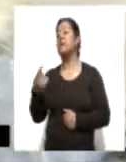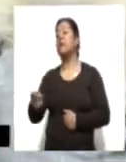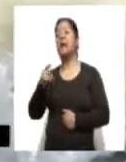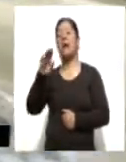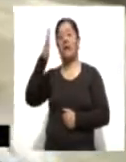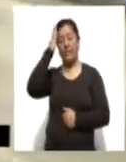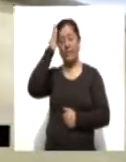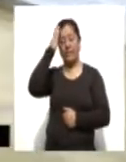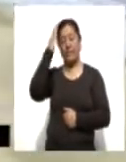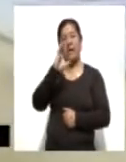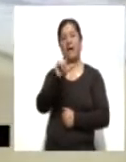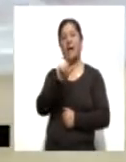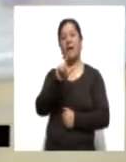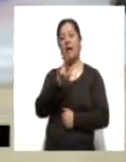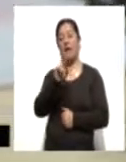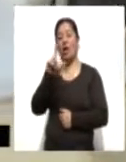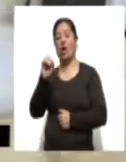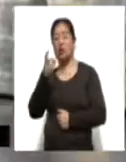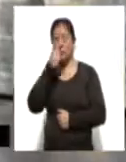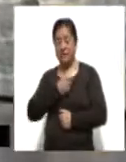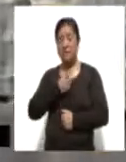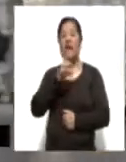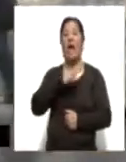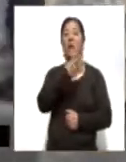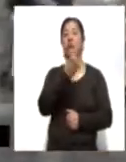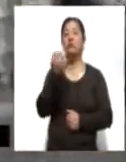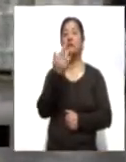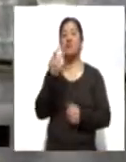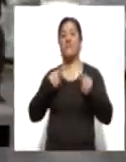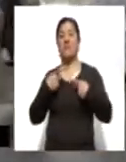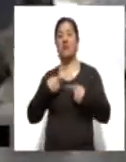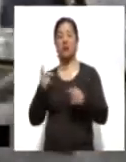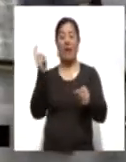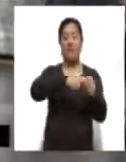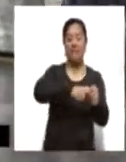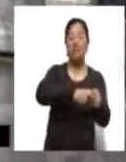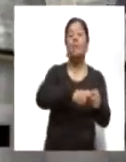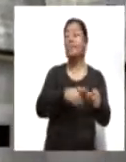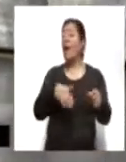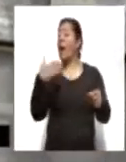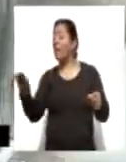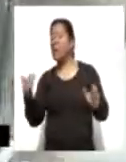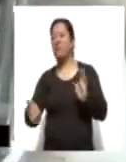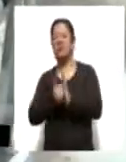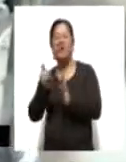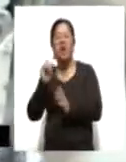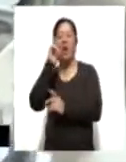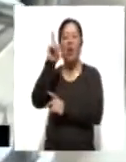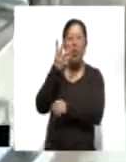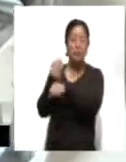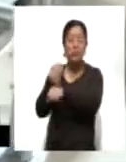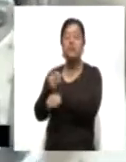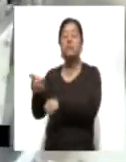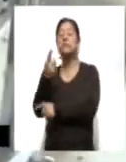empresa brinda actualmente empleo a más de 450 personas de forma directa y 150 indirectamente, al tiempo que dio a conocer que